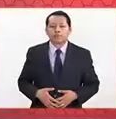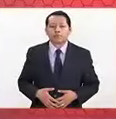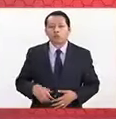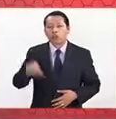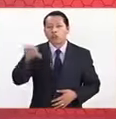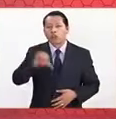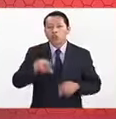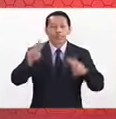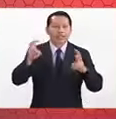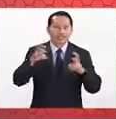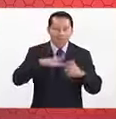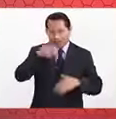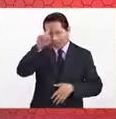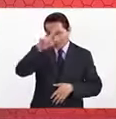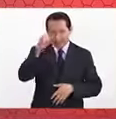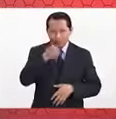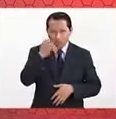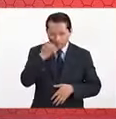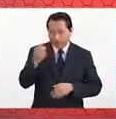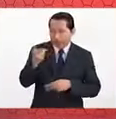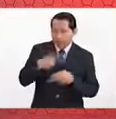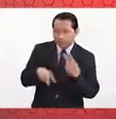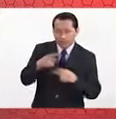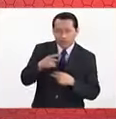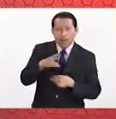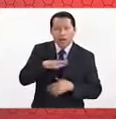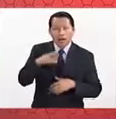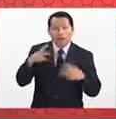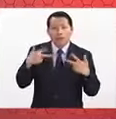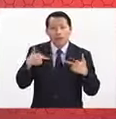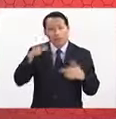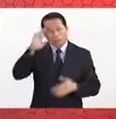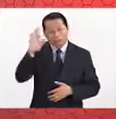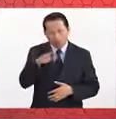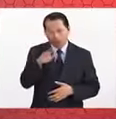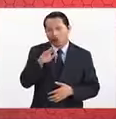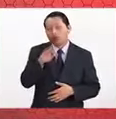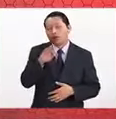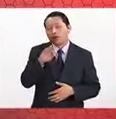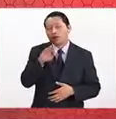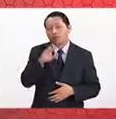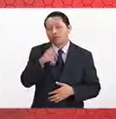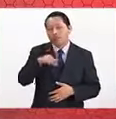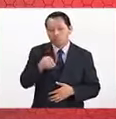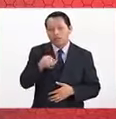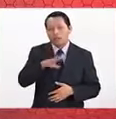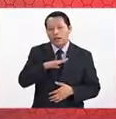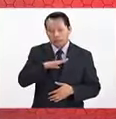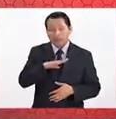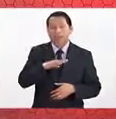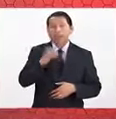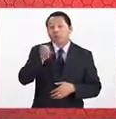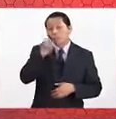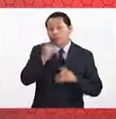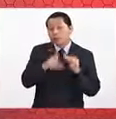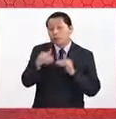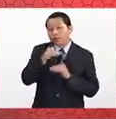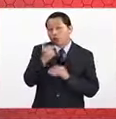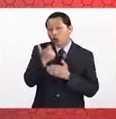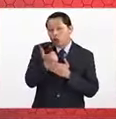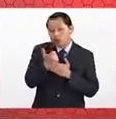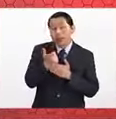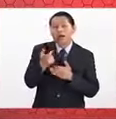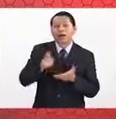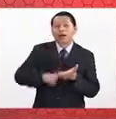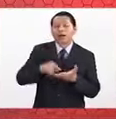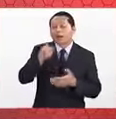Hoy en nuestra sección de orientación vocacional nos acompaña en el estudio el maestro Filiberto Cipriano, director de la Escuela Superior de Economía del Instituto